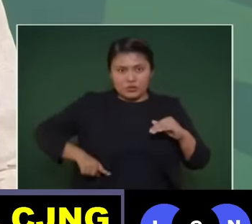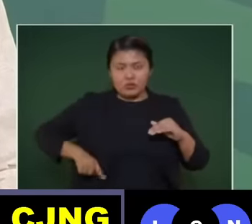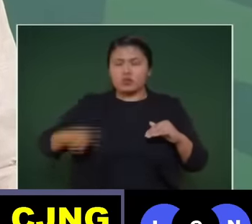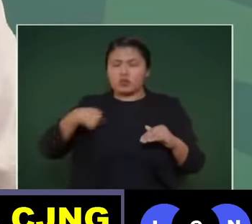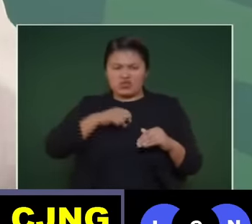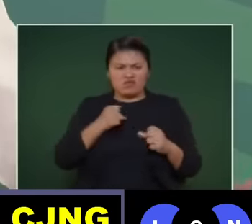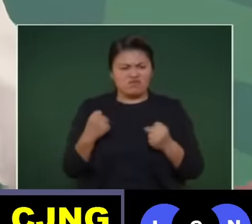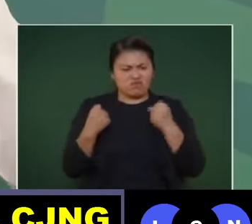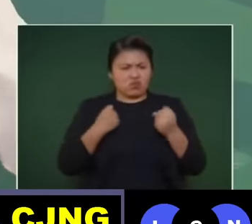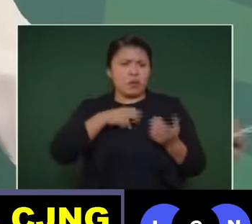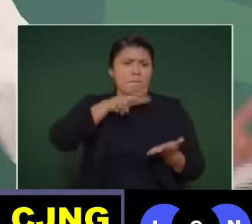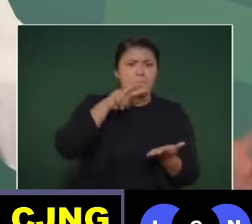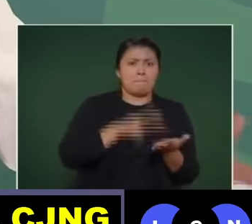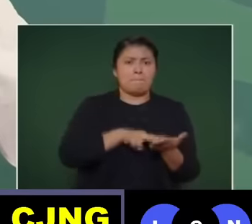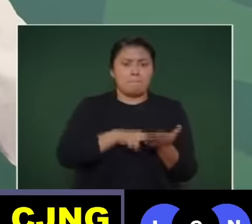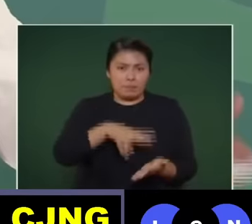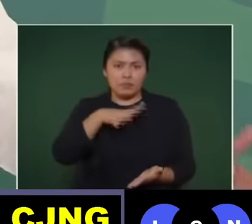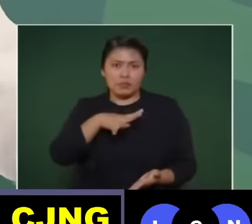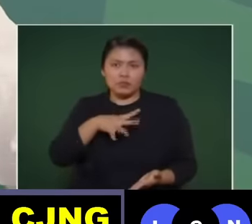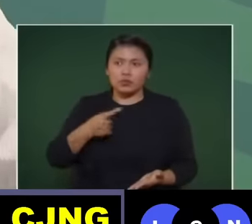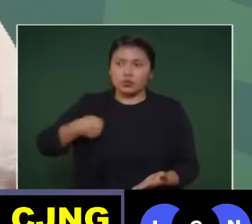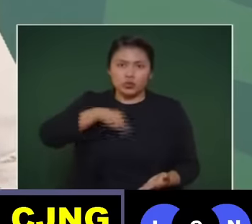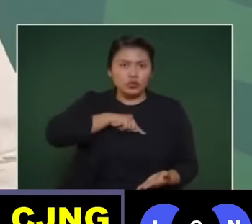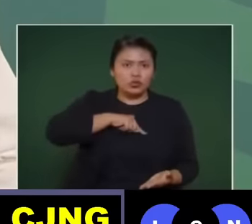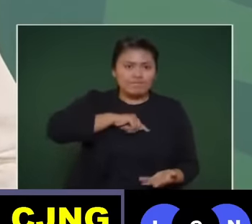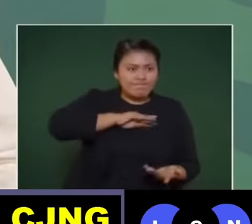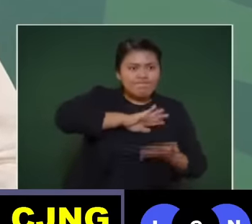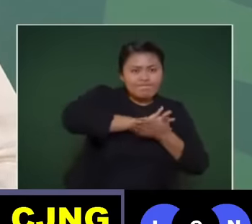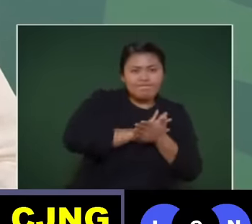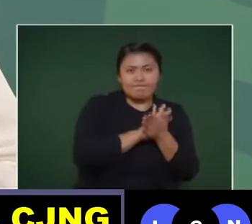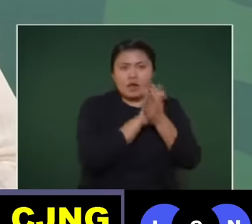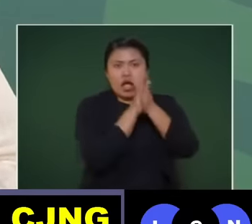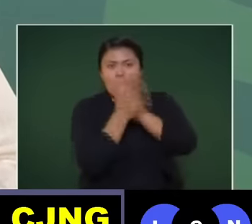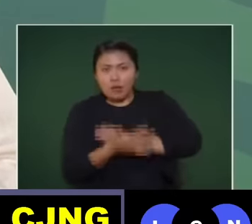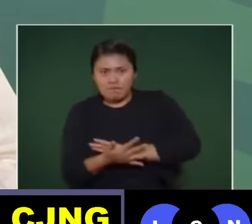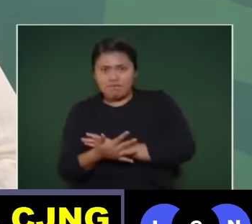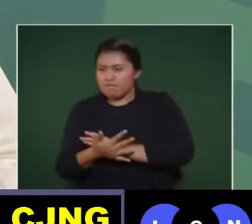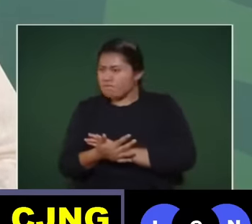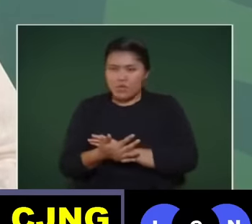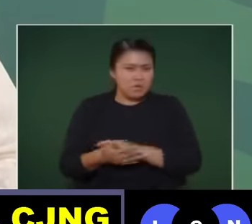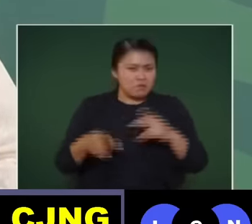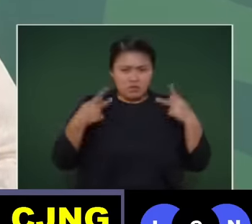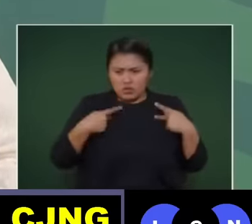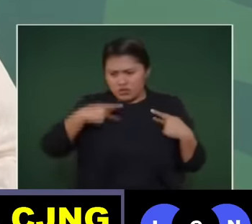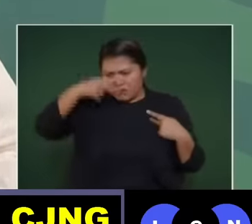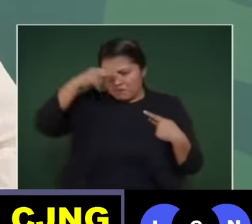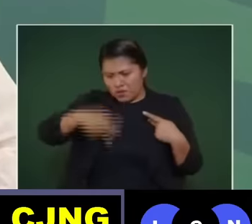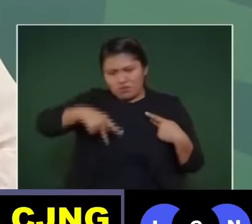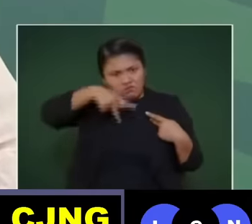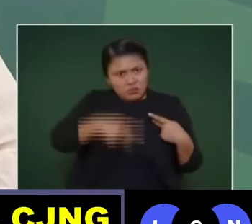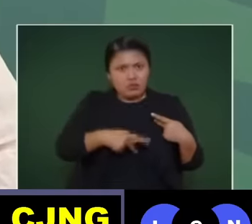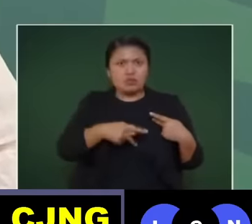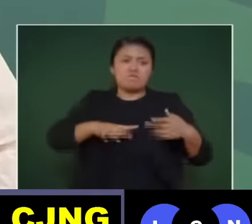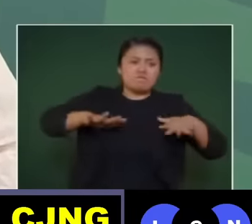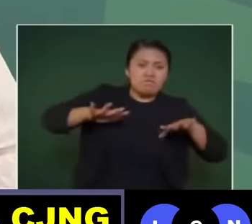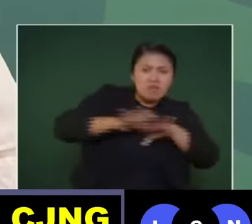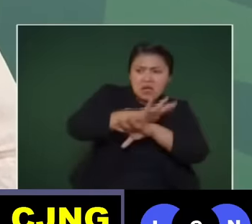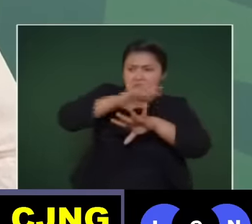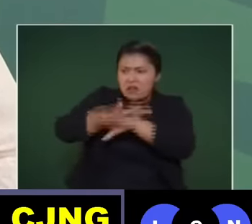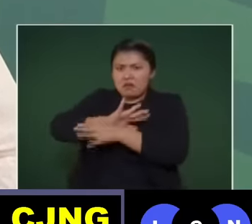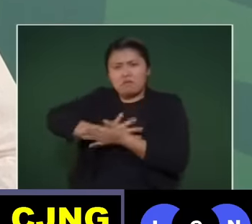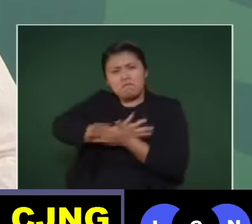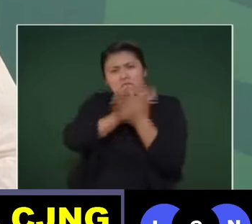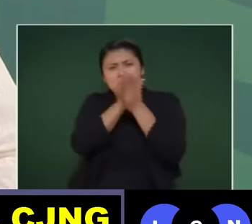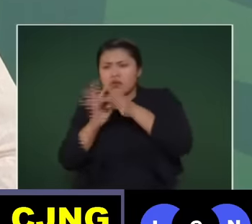y la transformación la estamos haciendo entre todos, millones de mexicanos. Pero quiero aquí